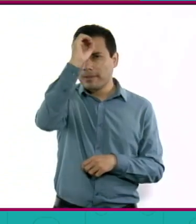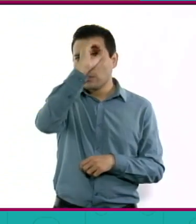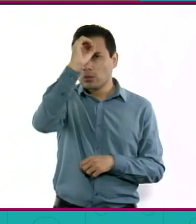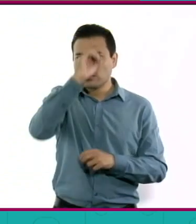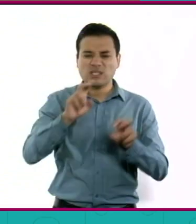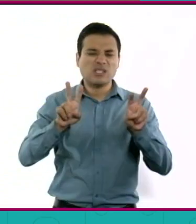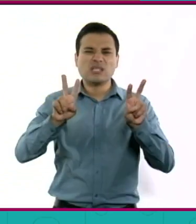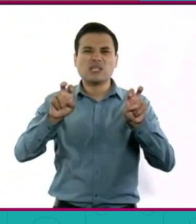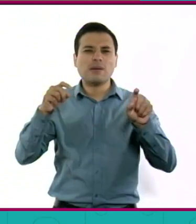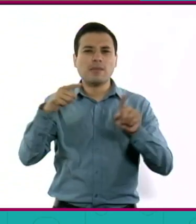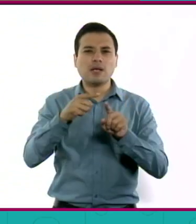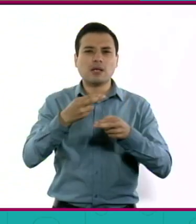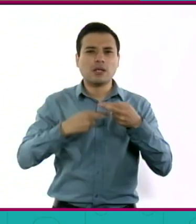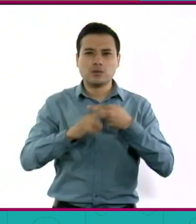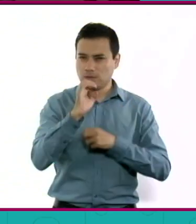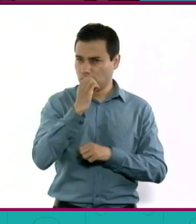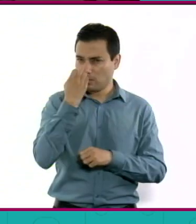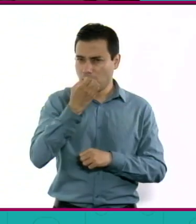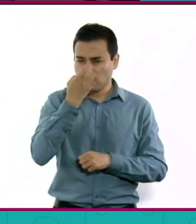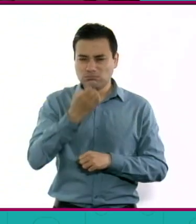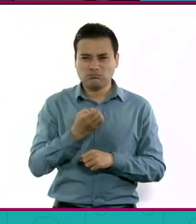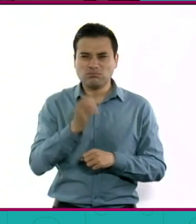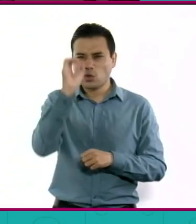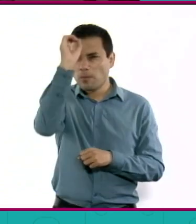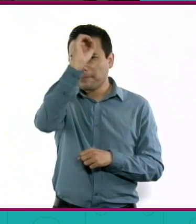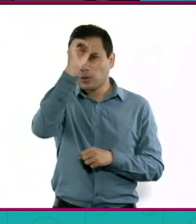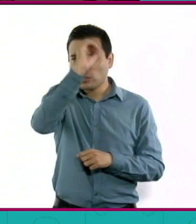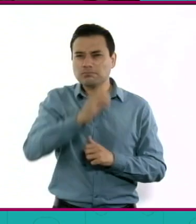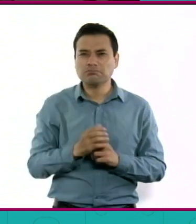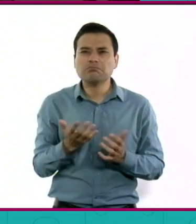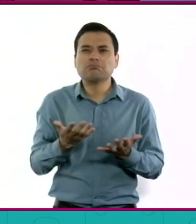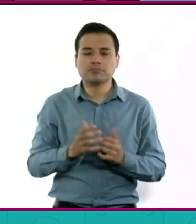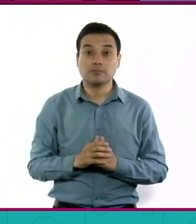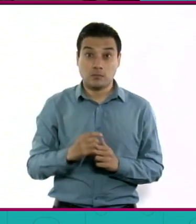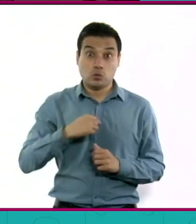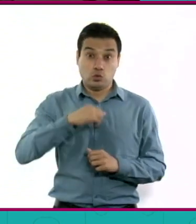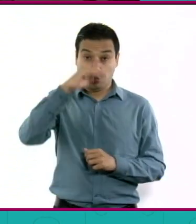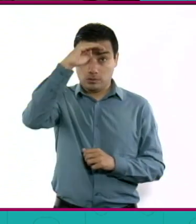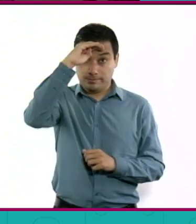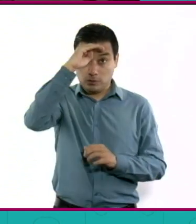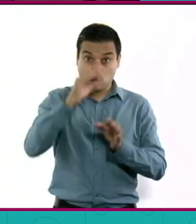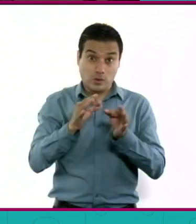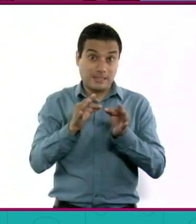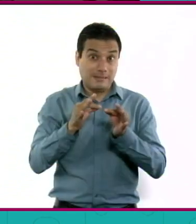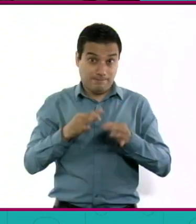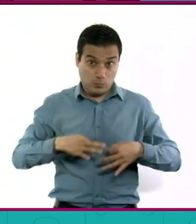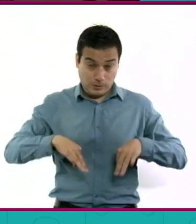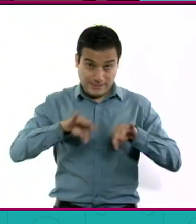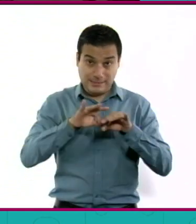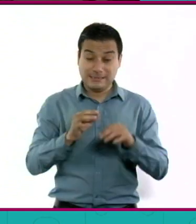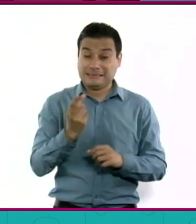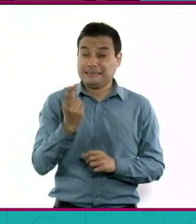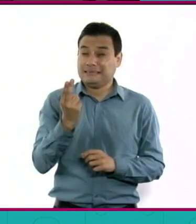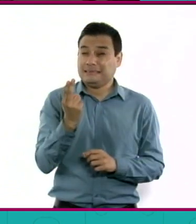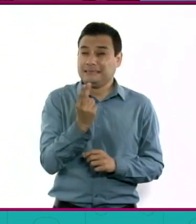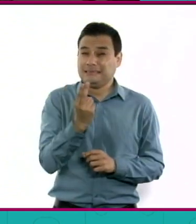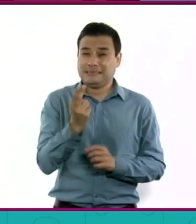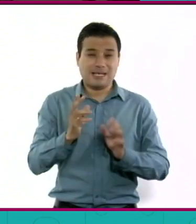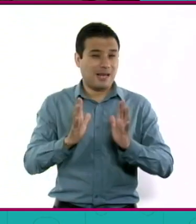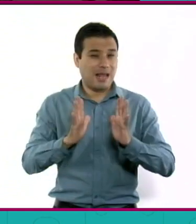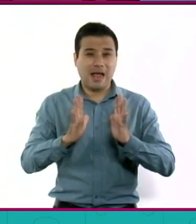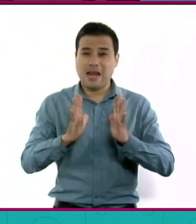regreso a clases? Gracias por su pregunta. Lo considero no solo muy importante, sino urgente. Es decir,